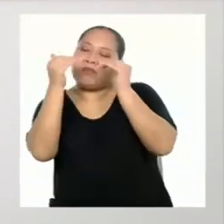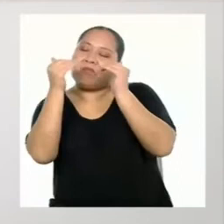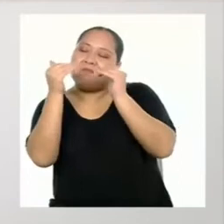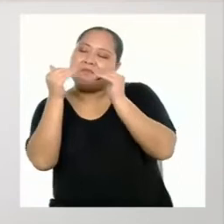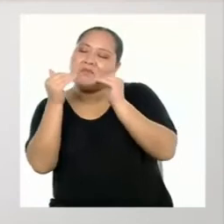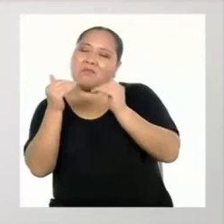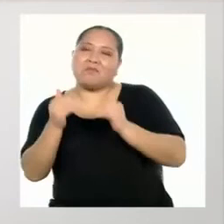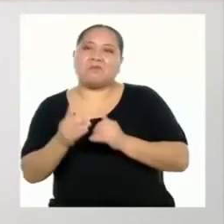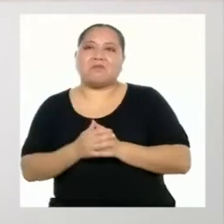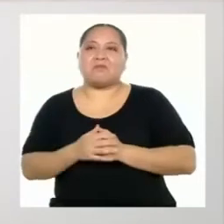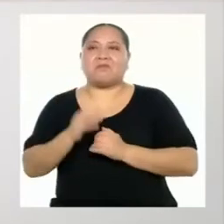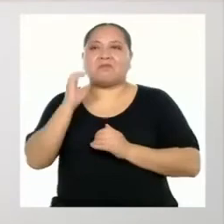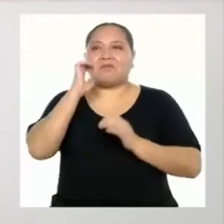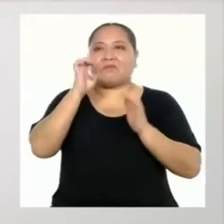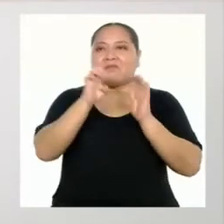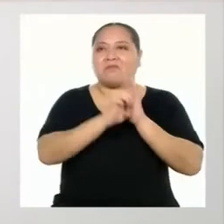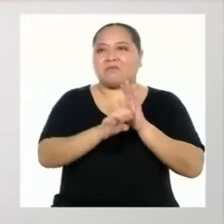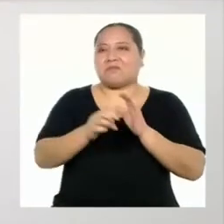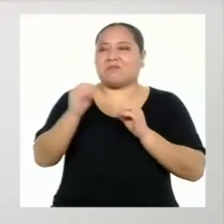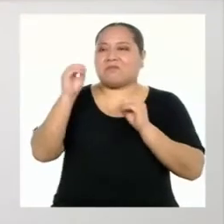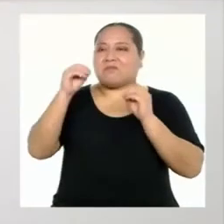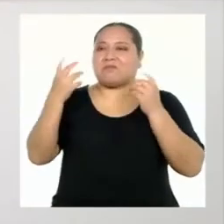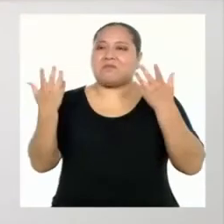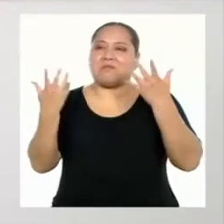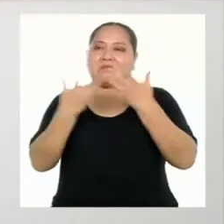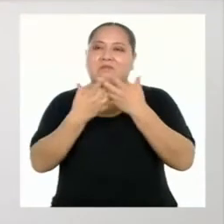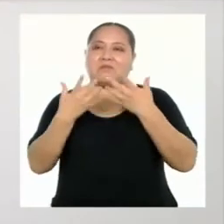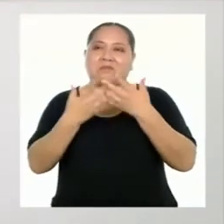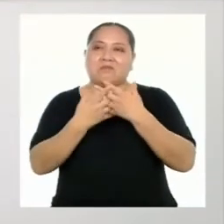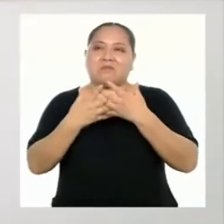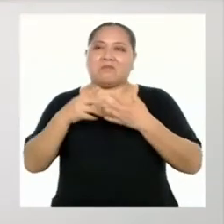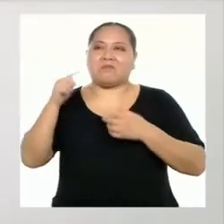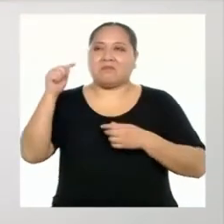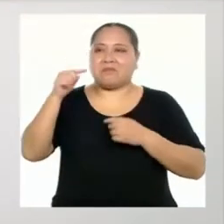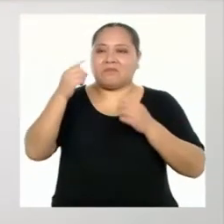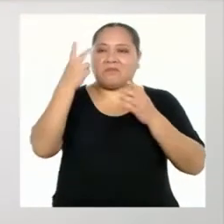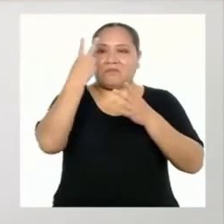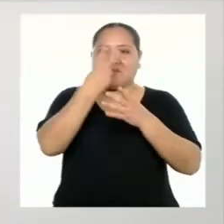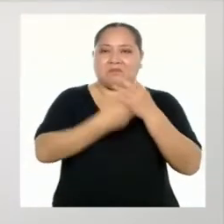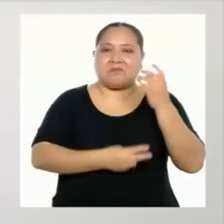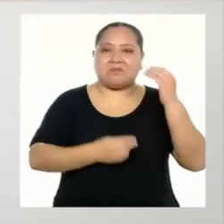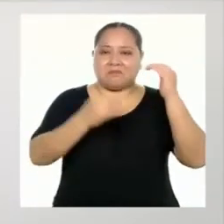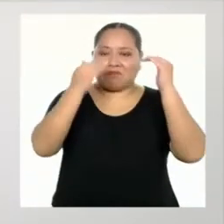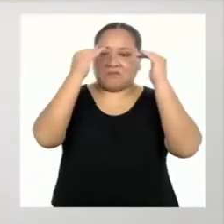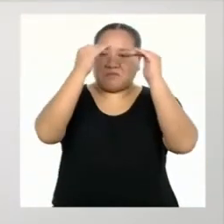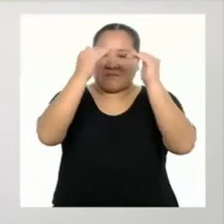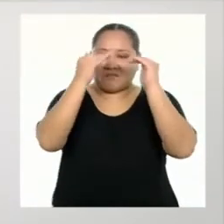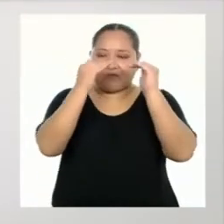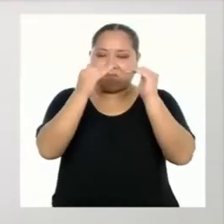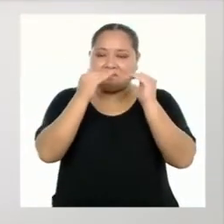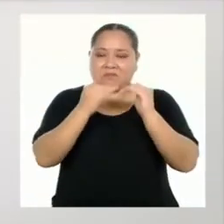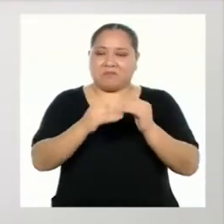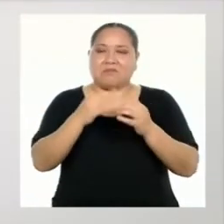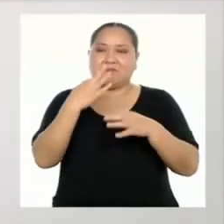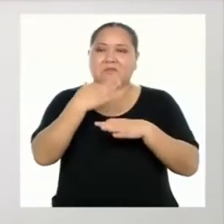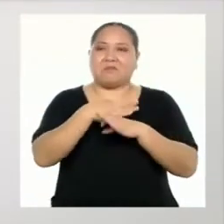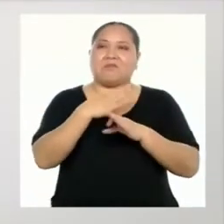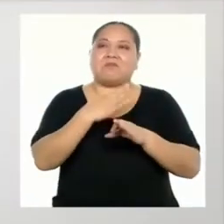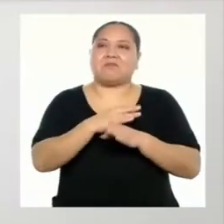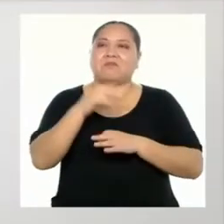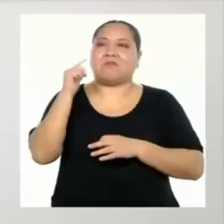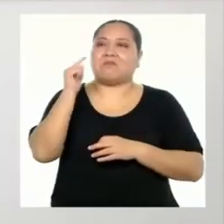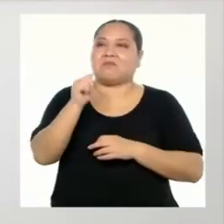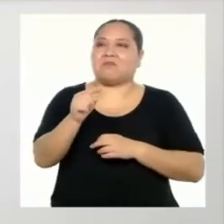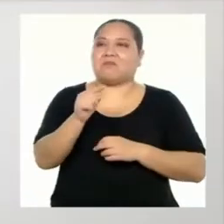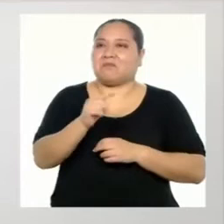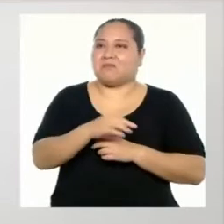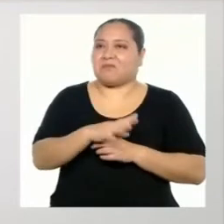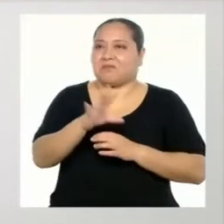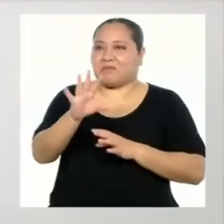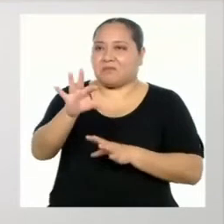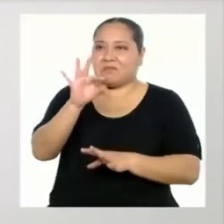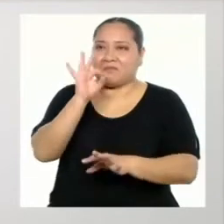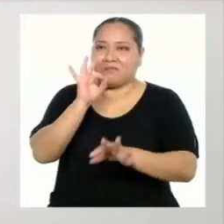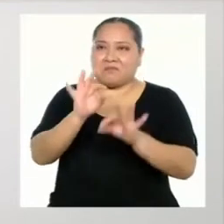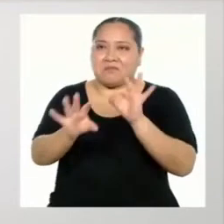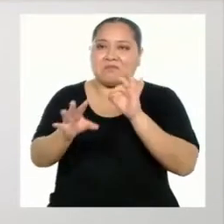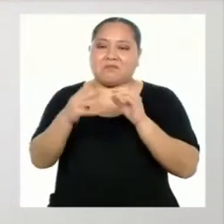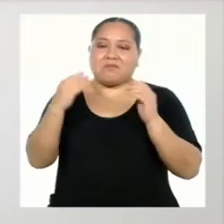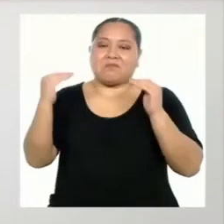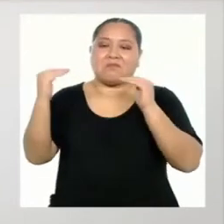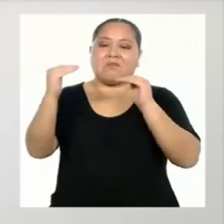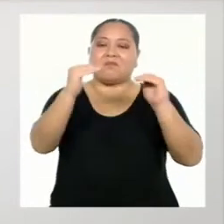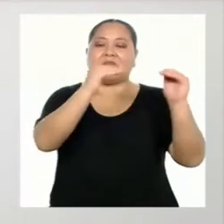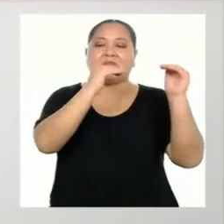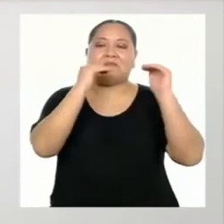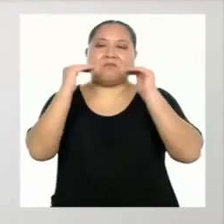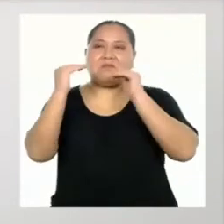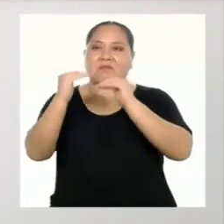Por ejemplo, el establecer una relación entre ambas condiciones y a partir de ello encontrar la